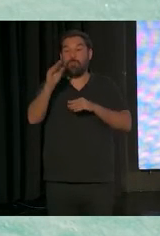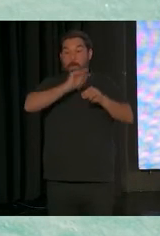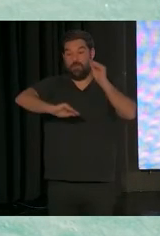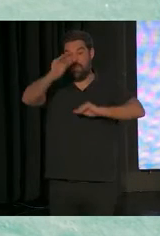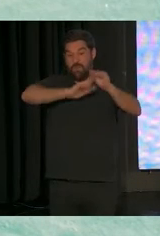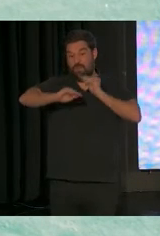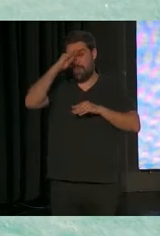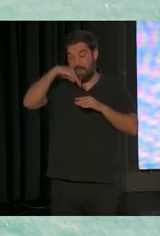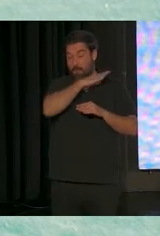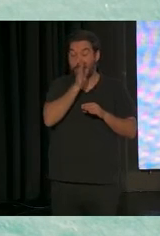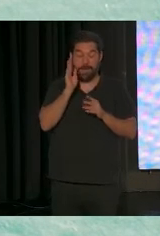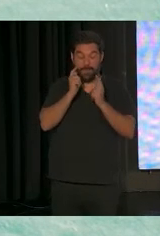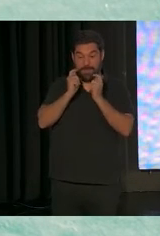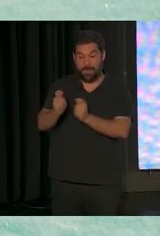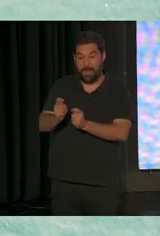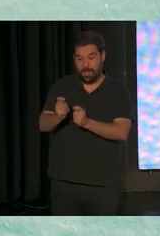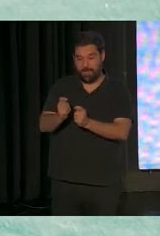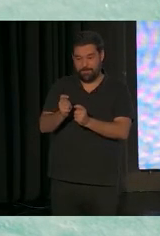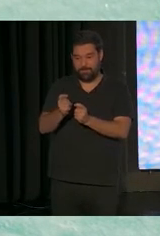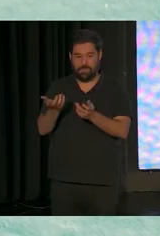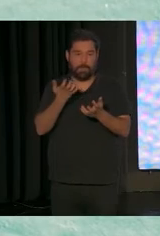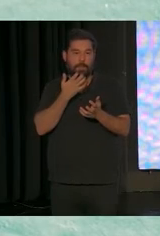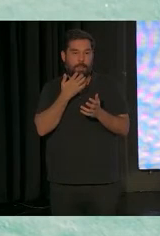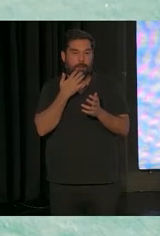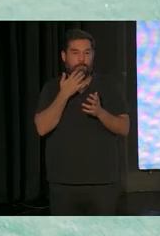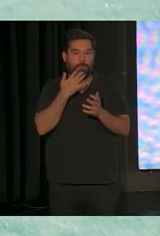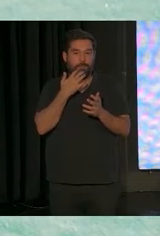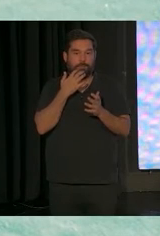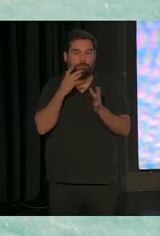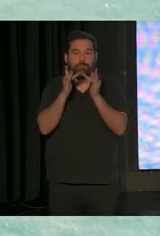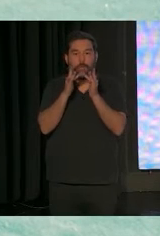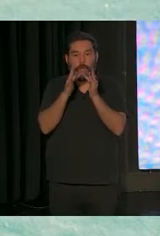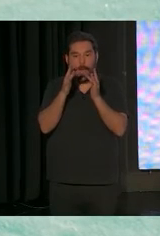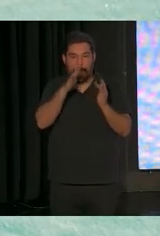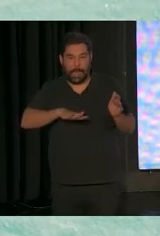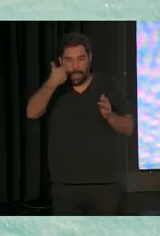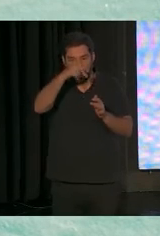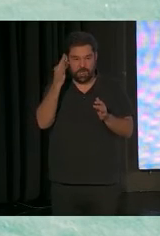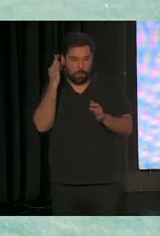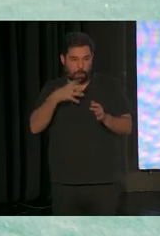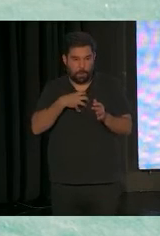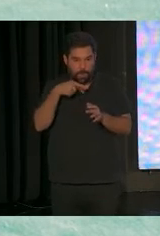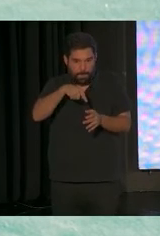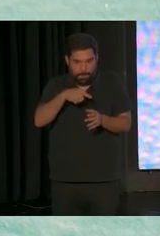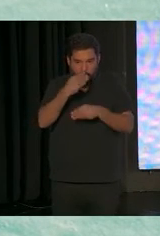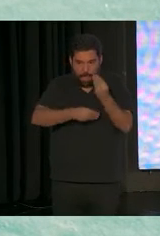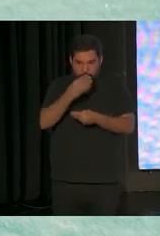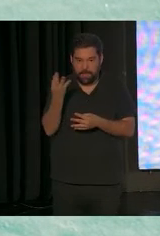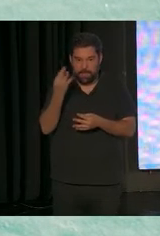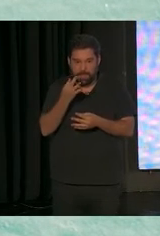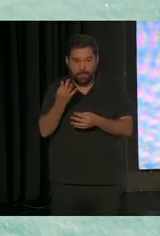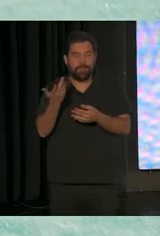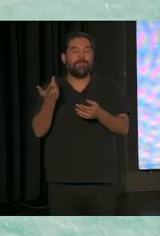Eso que dicen que es que no tocar al niño, el modelado. Claro, hay que hacerlo. Cuidado lo que entendamos. Limitarse a hablar o hacer